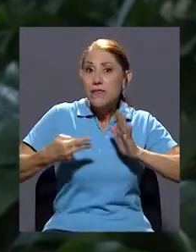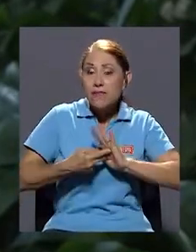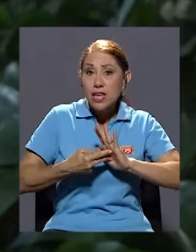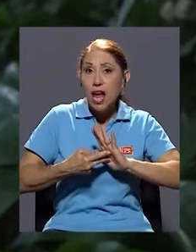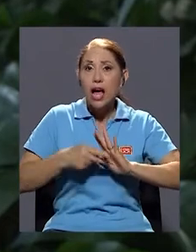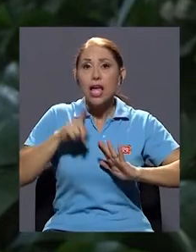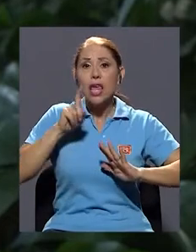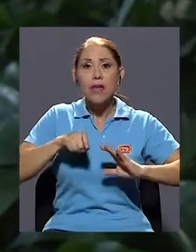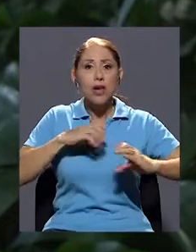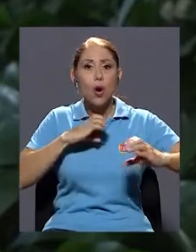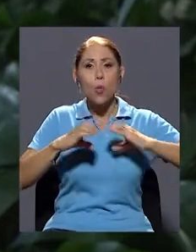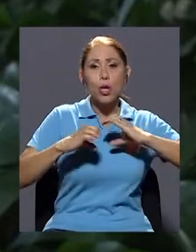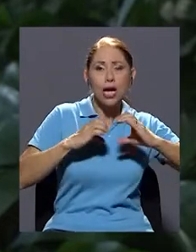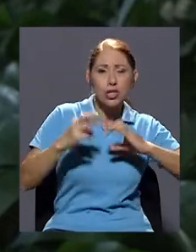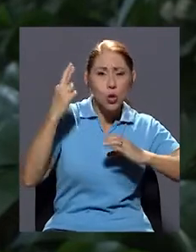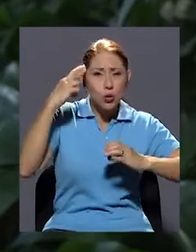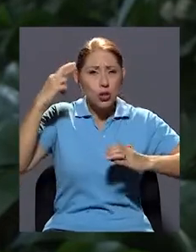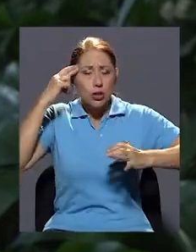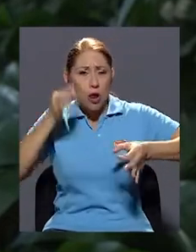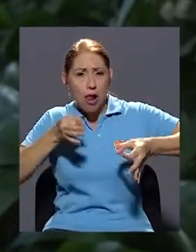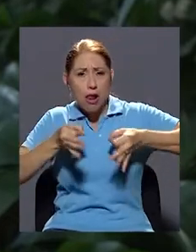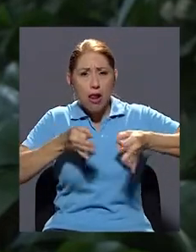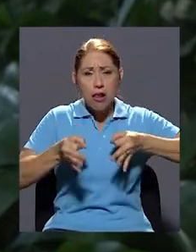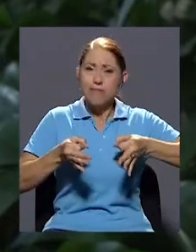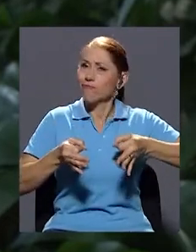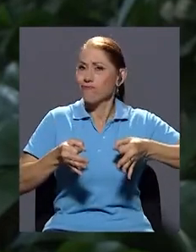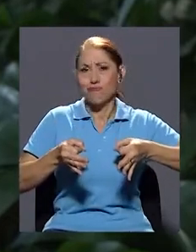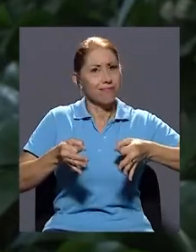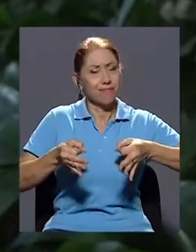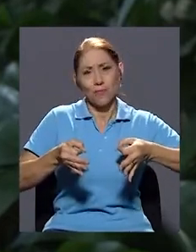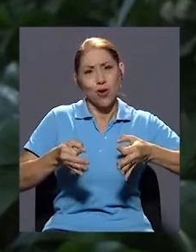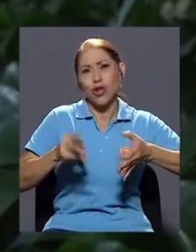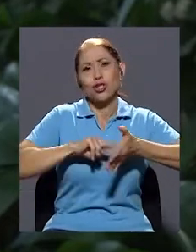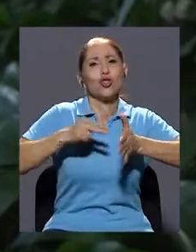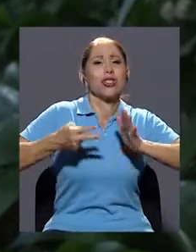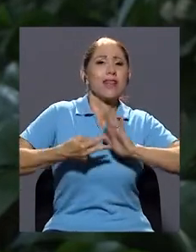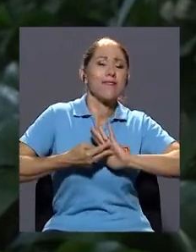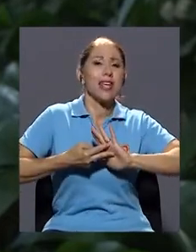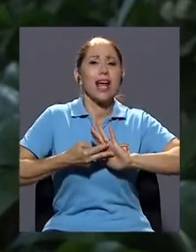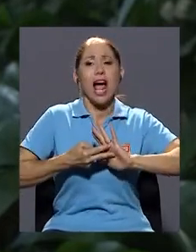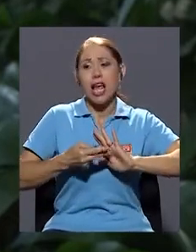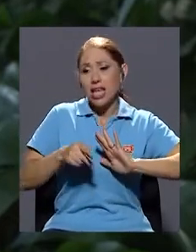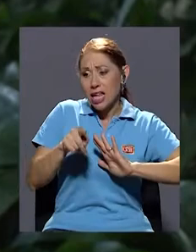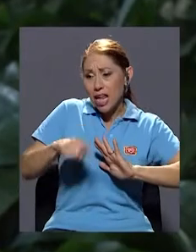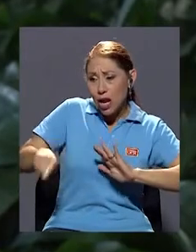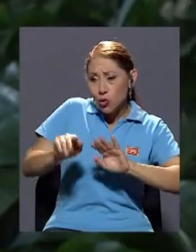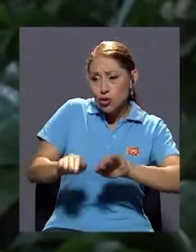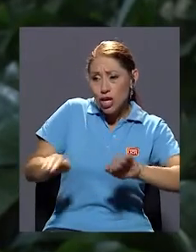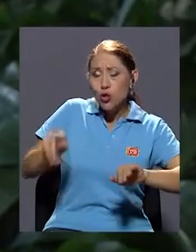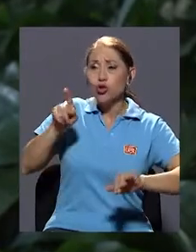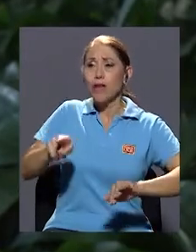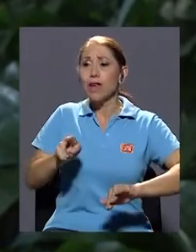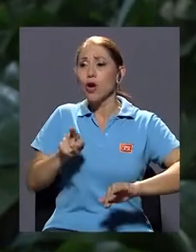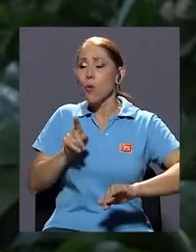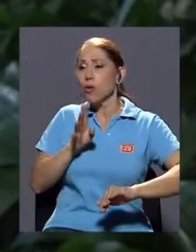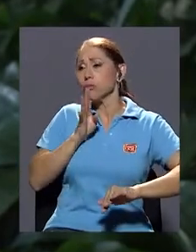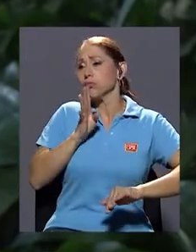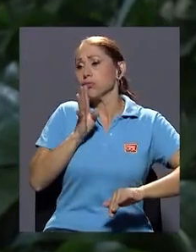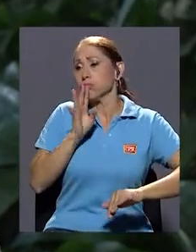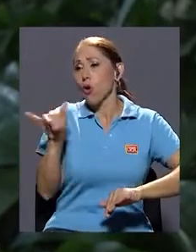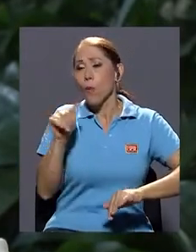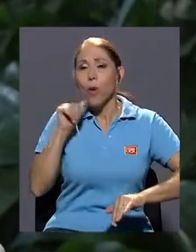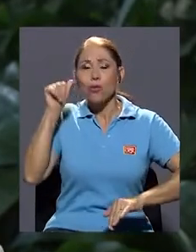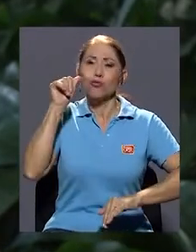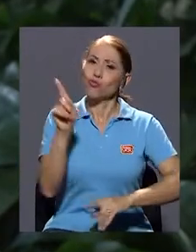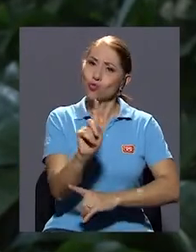comunicación, ¿verdad? No es desarrollar un discurso adulto en los niños, ¿verdad? El